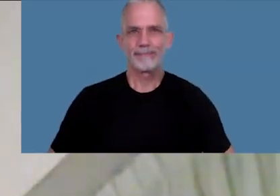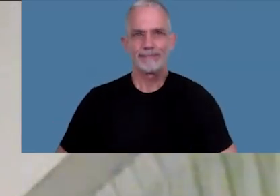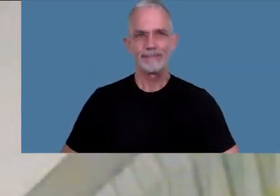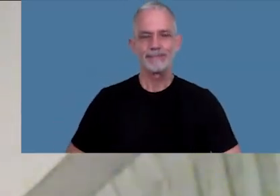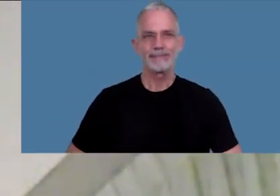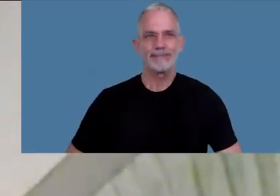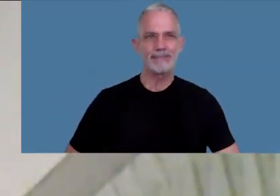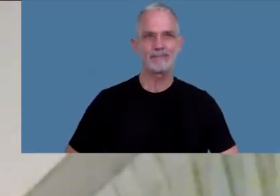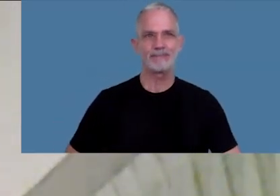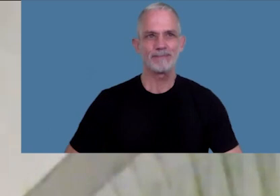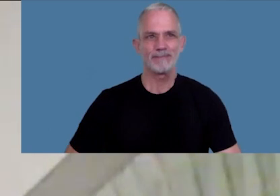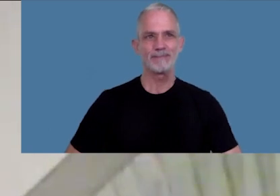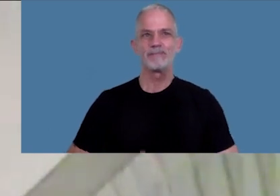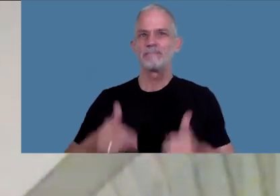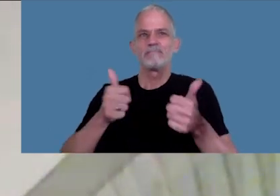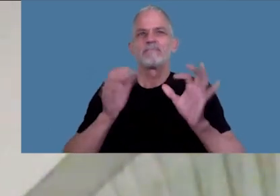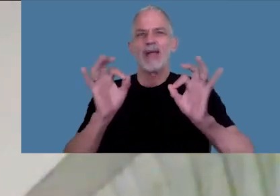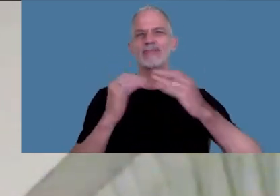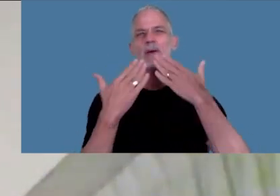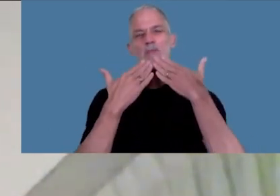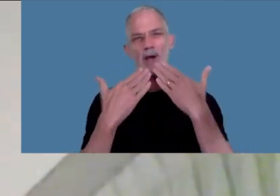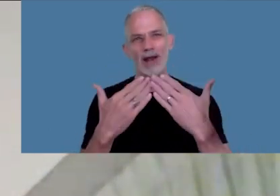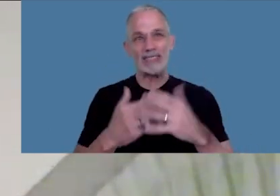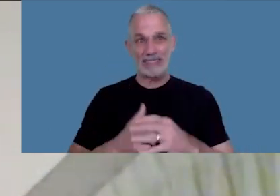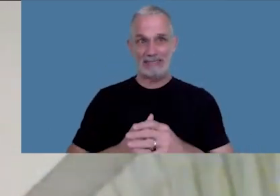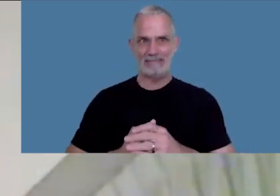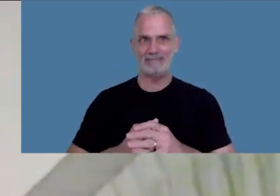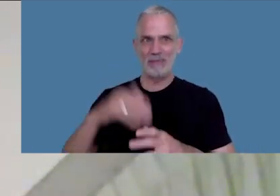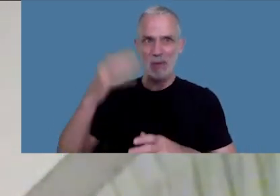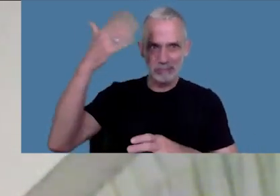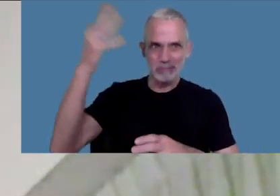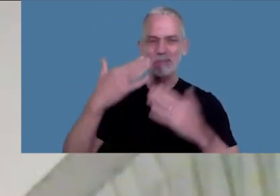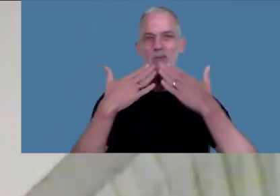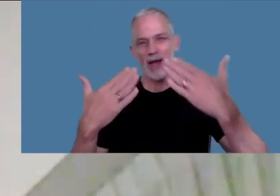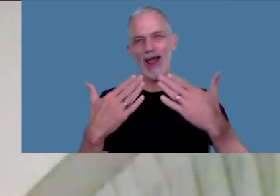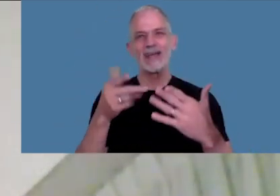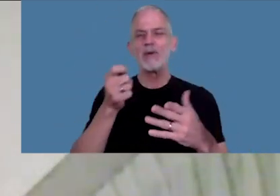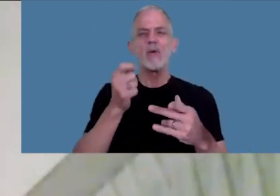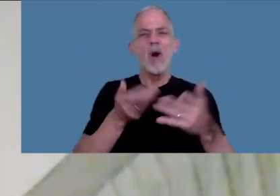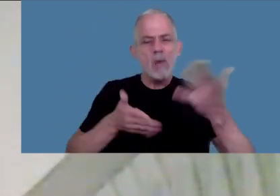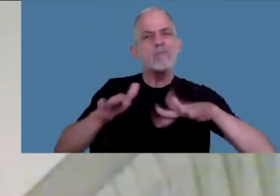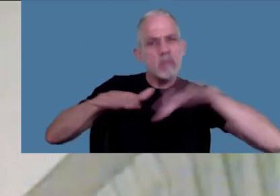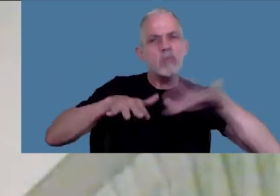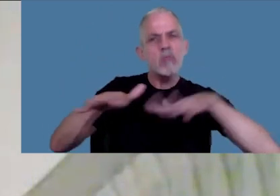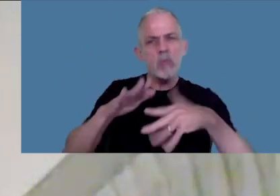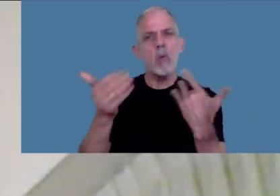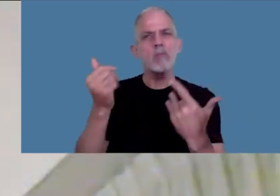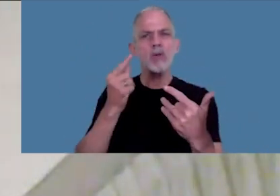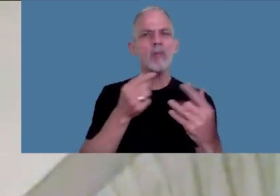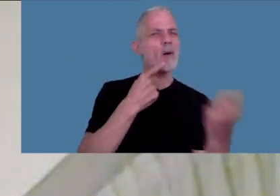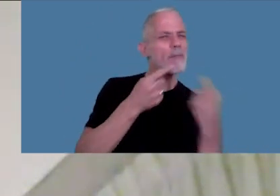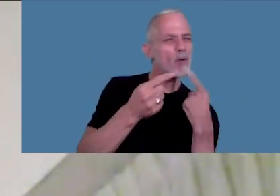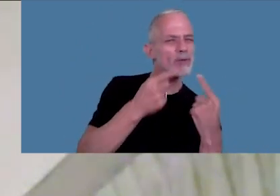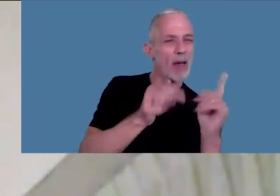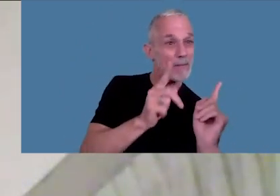excelente te agradezco la exposición y aparte estuvo bueno también se hizo muy dinámico que hayas podido ir contestando